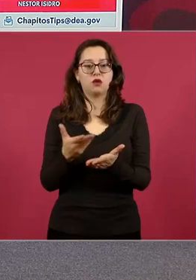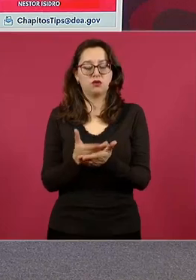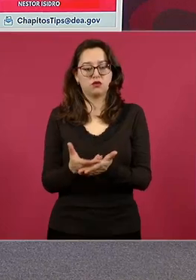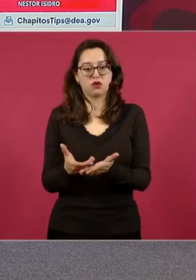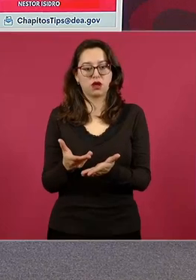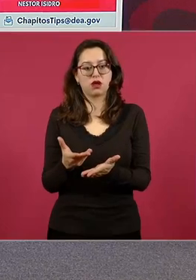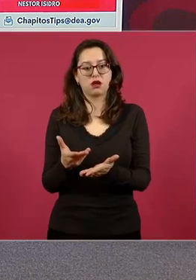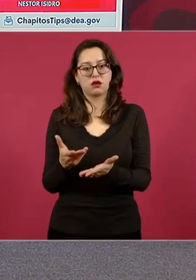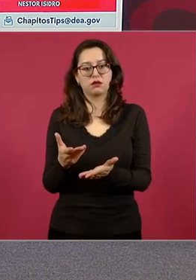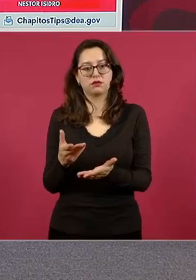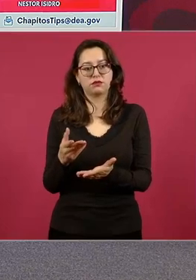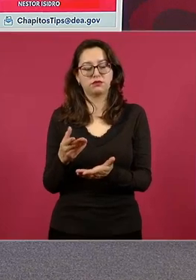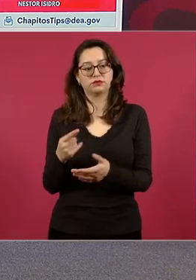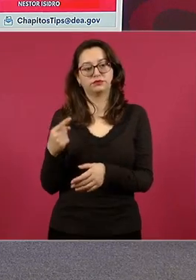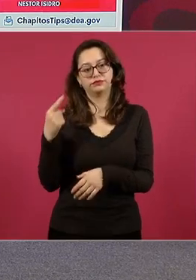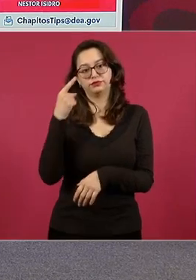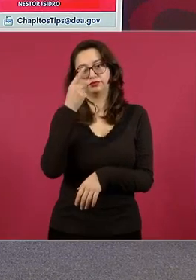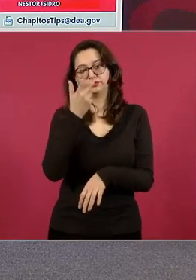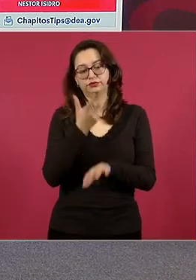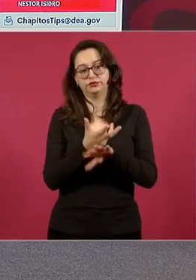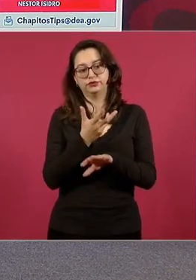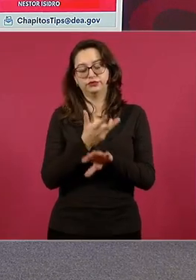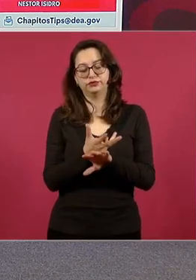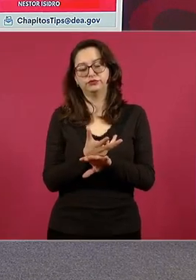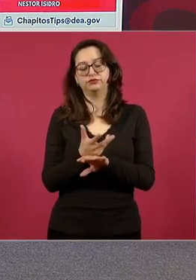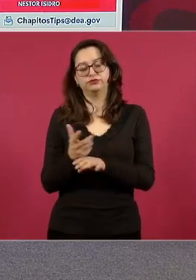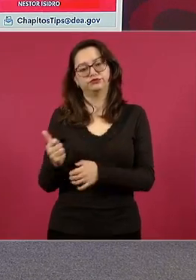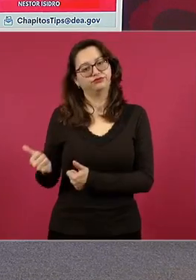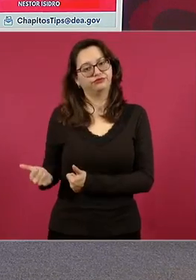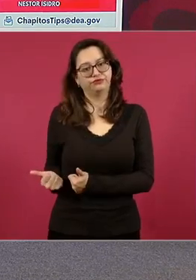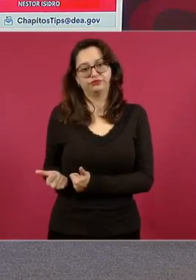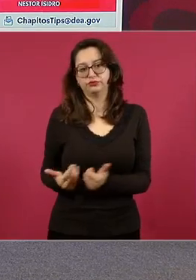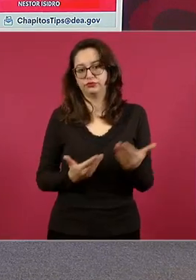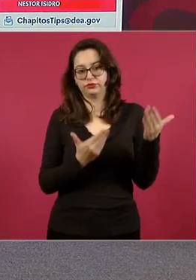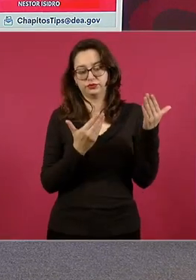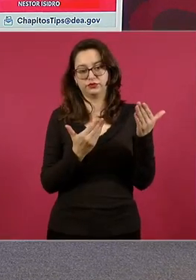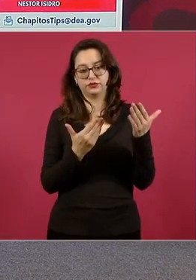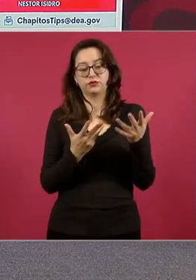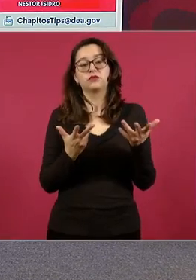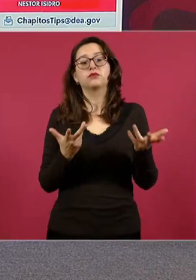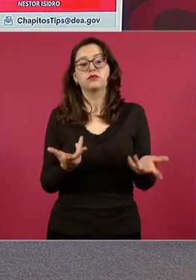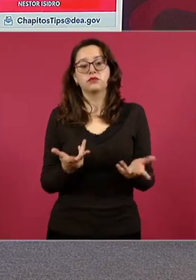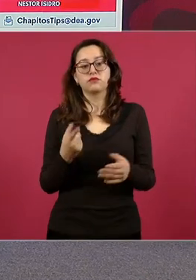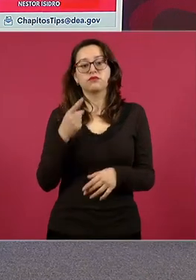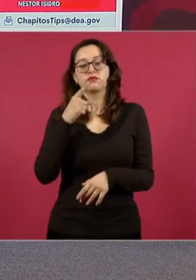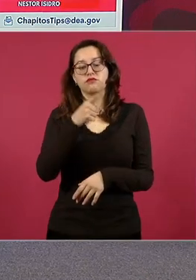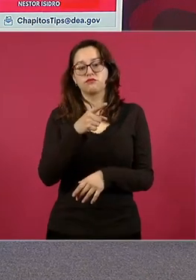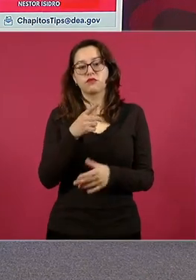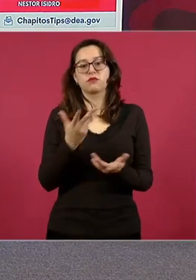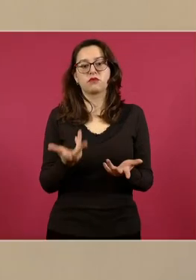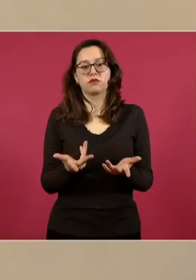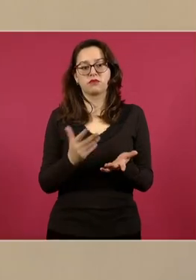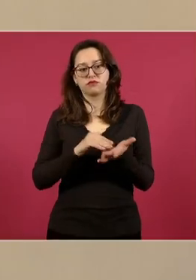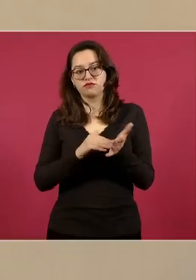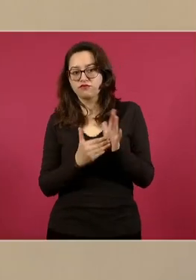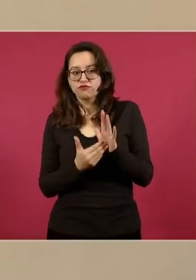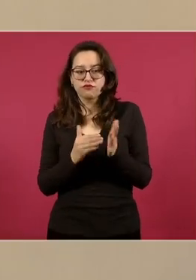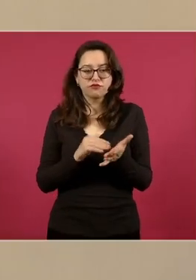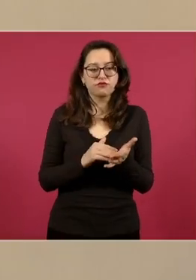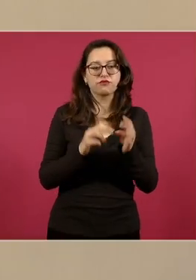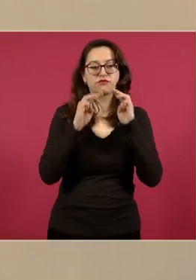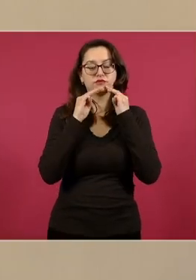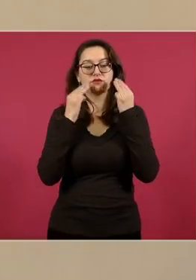Cortes de Colombia y Nueva York, por los delitos de conspiración para la importación y tráfico de fentanilo y